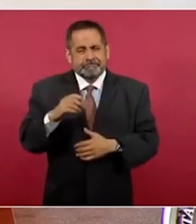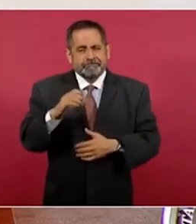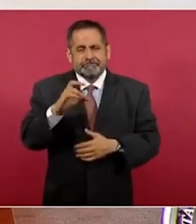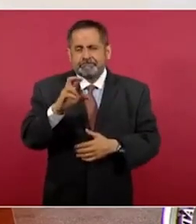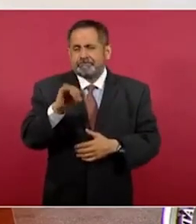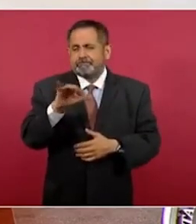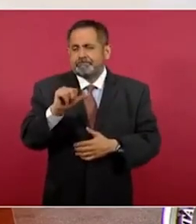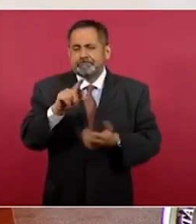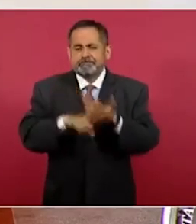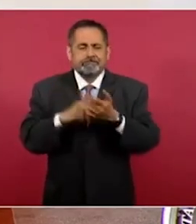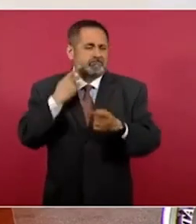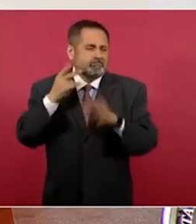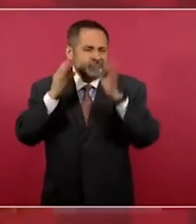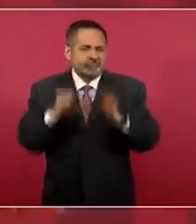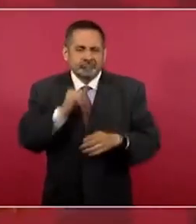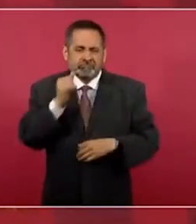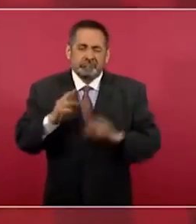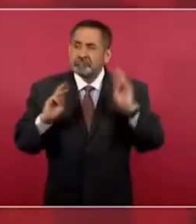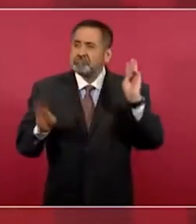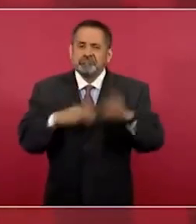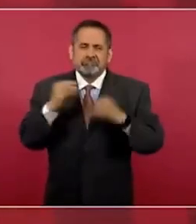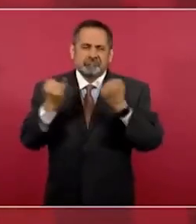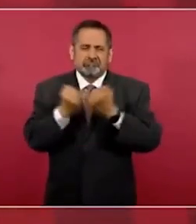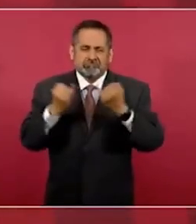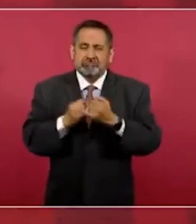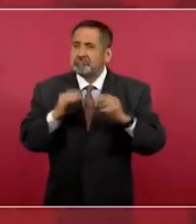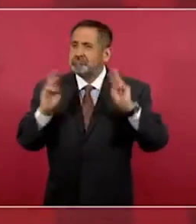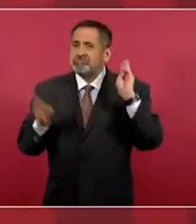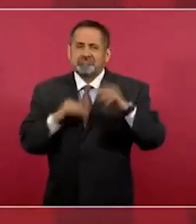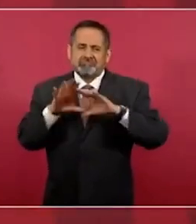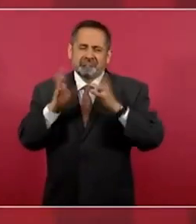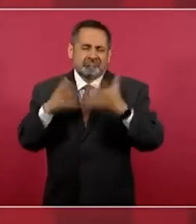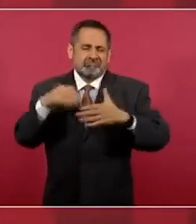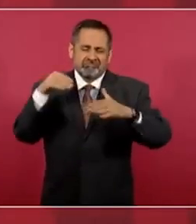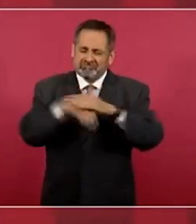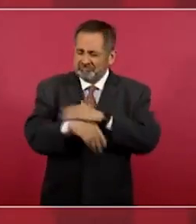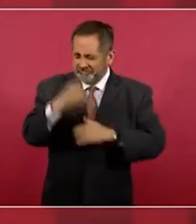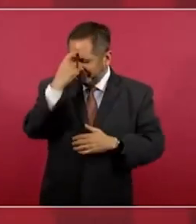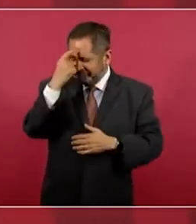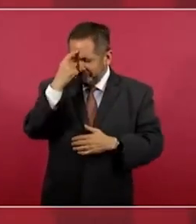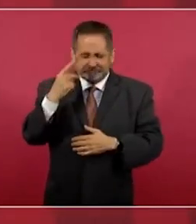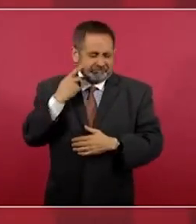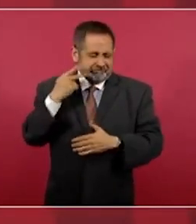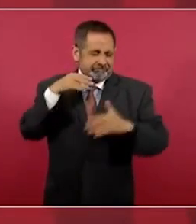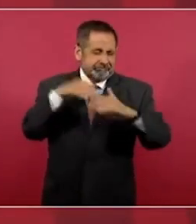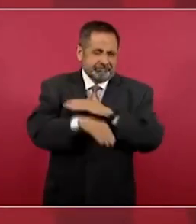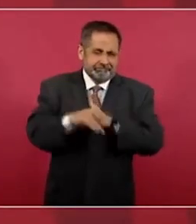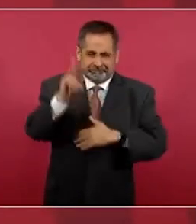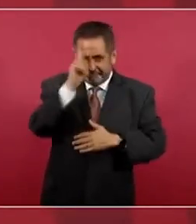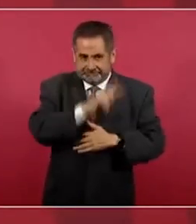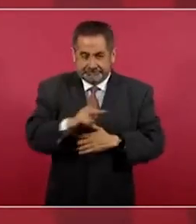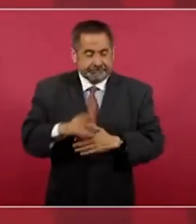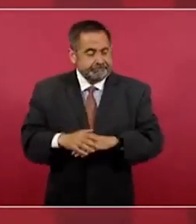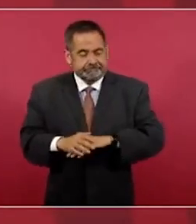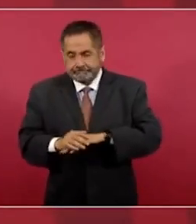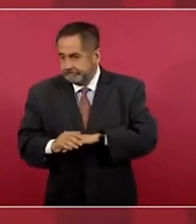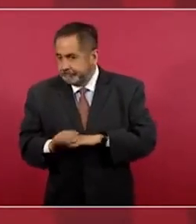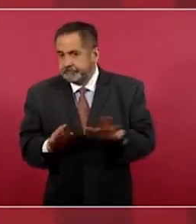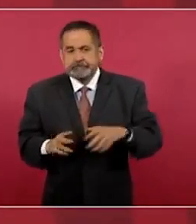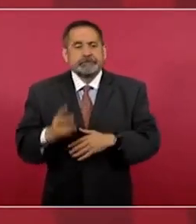mundo una decadencia y por eso